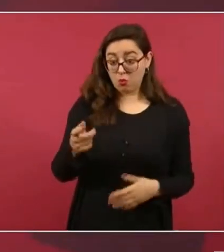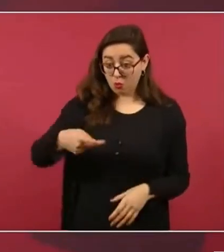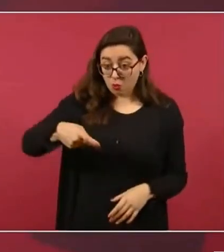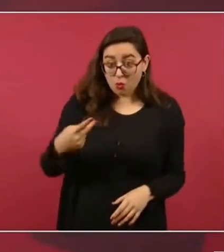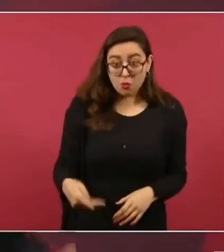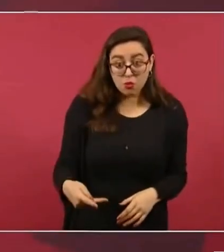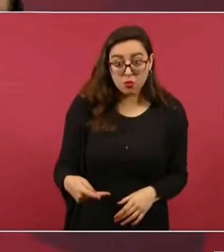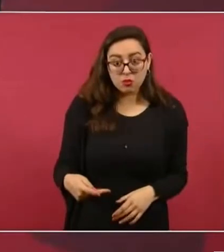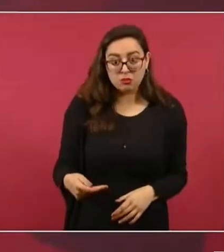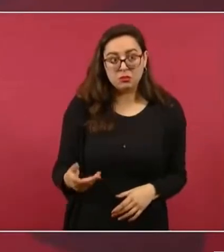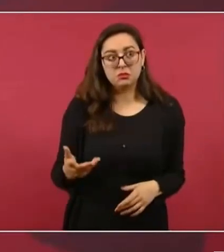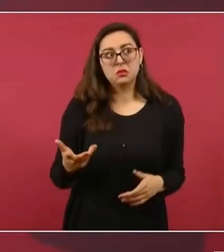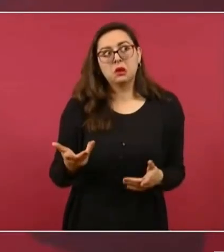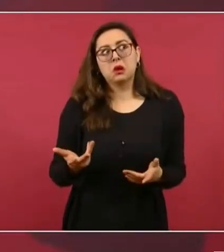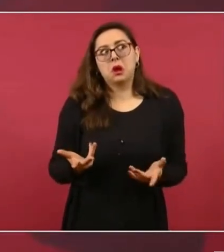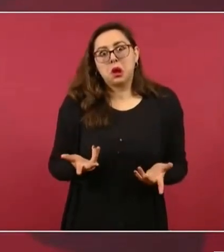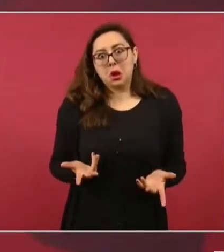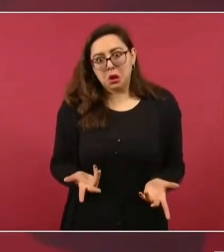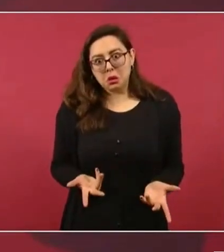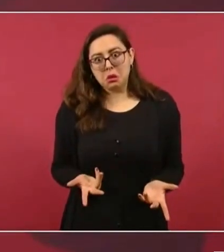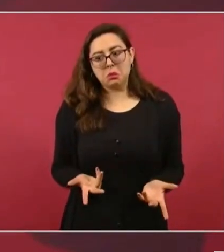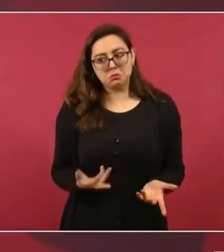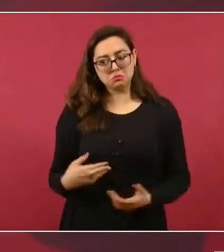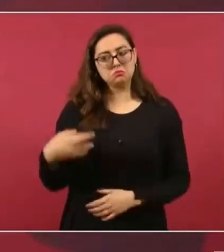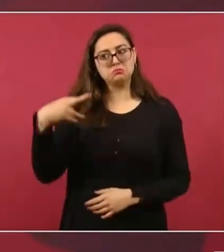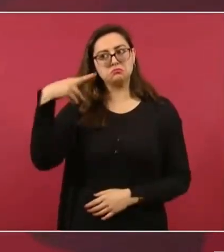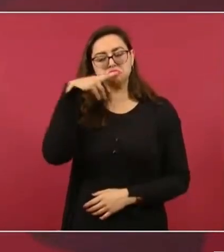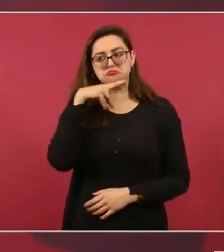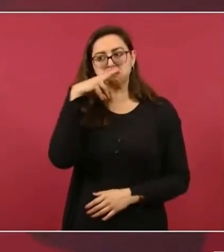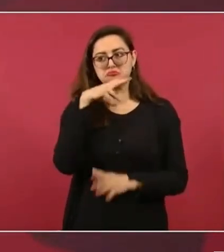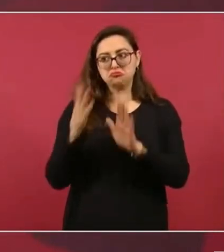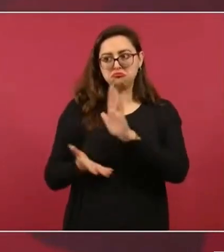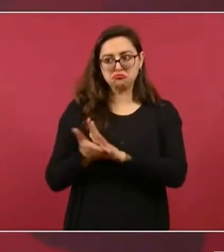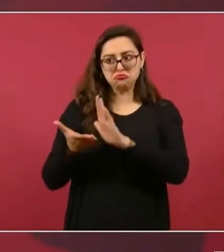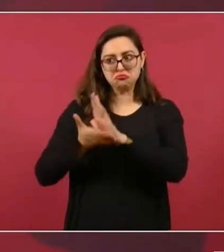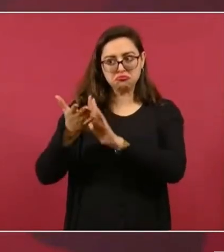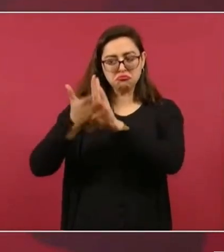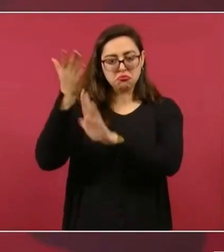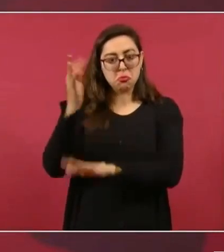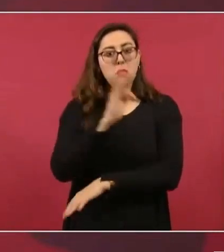pues, es una posibilidad el hacer ese tren.